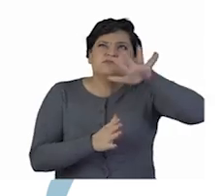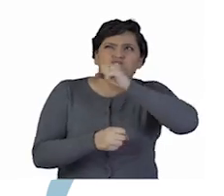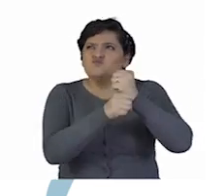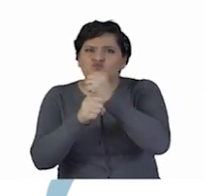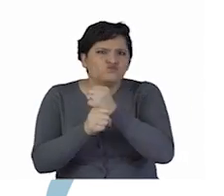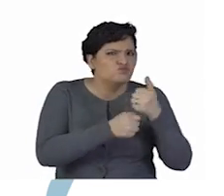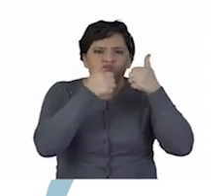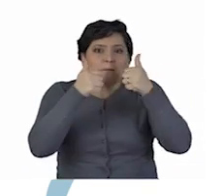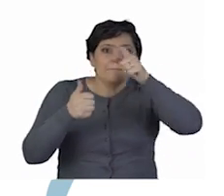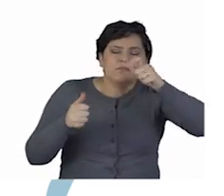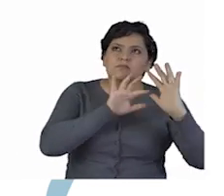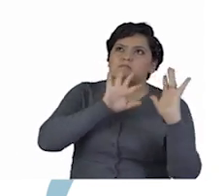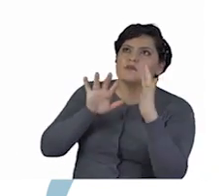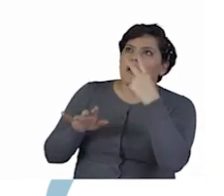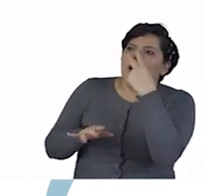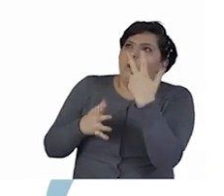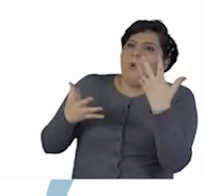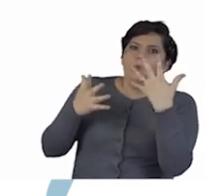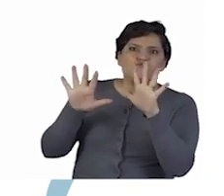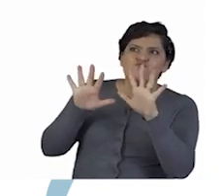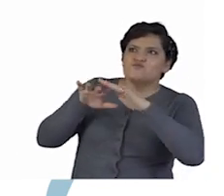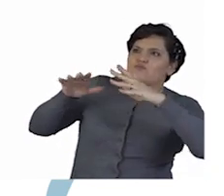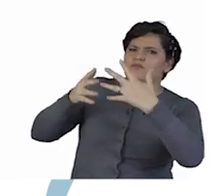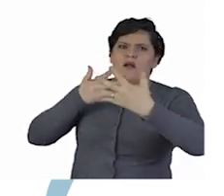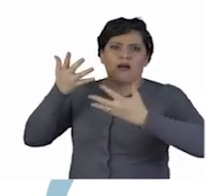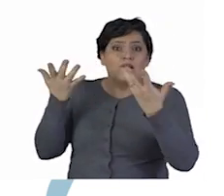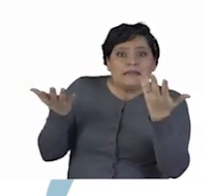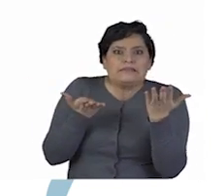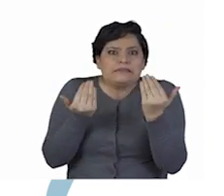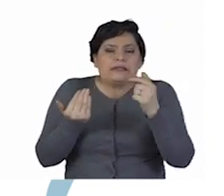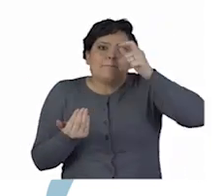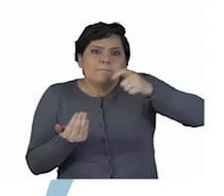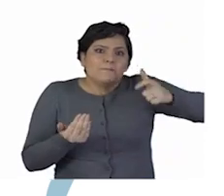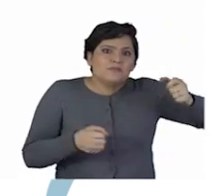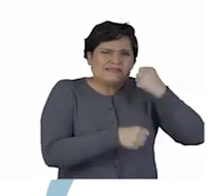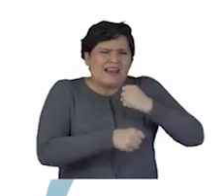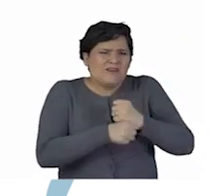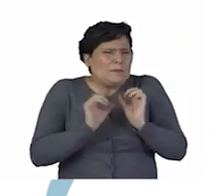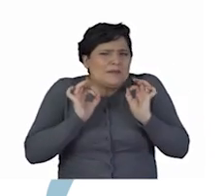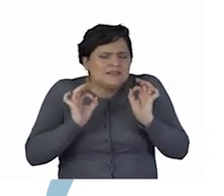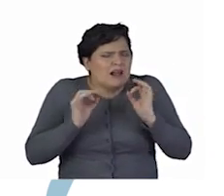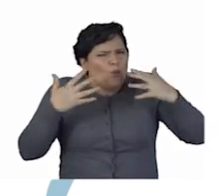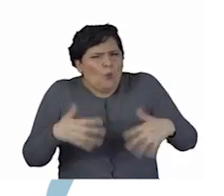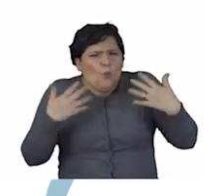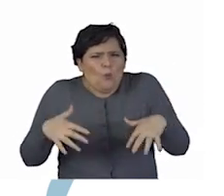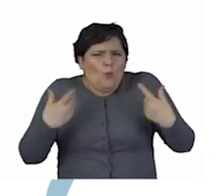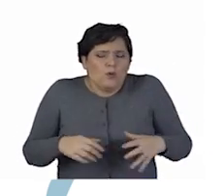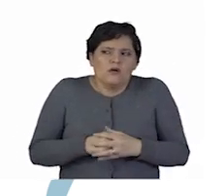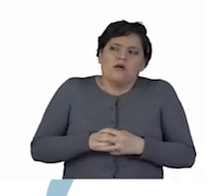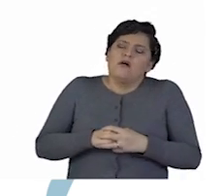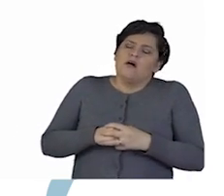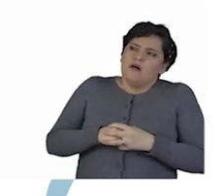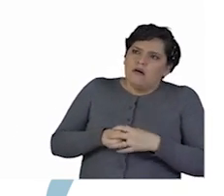Para que todo esto funcione y la gente pueda ver los maravillosos espectáculos, necesitamos a unos especialistas muy